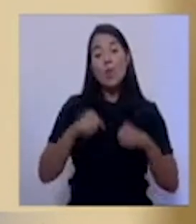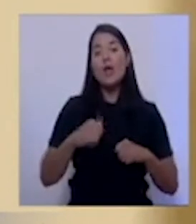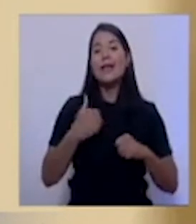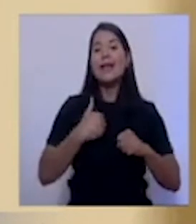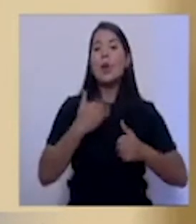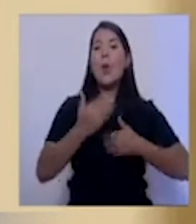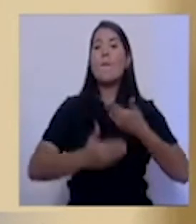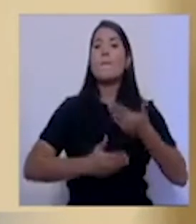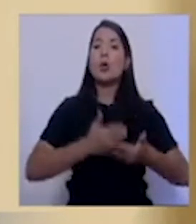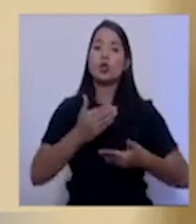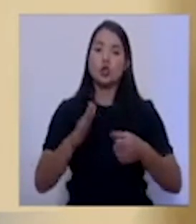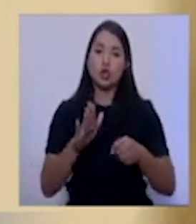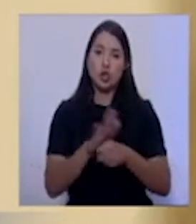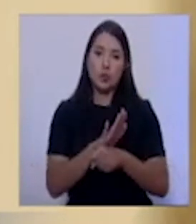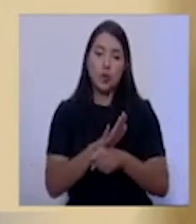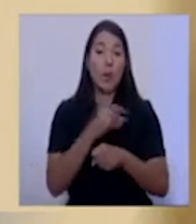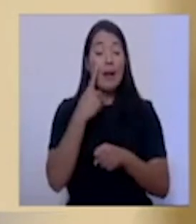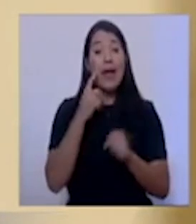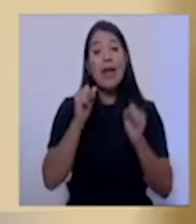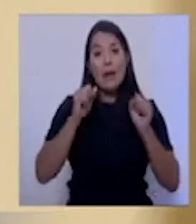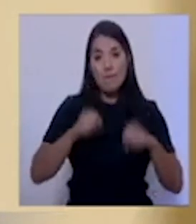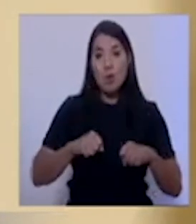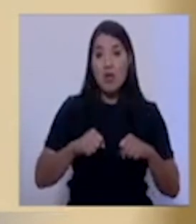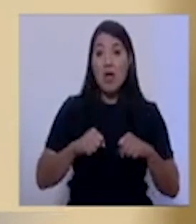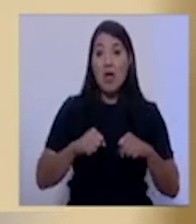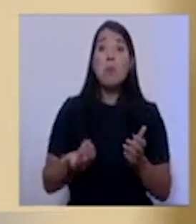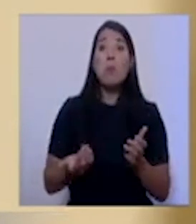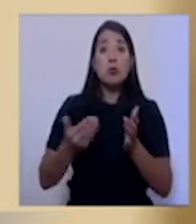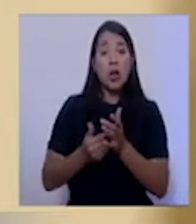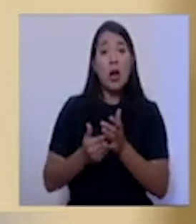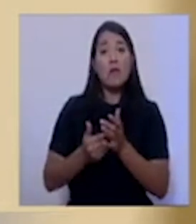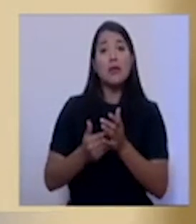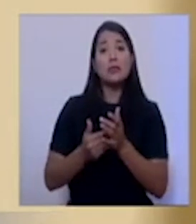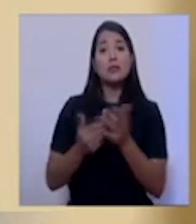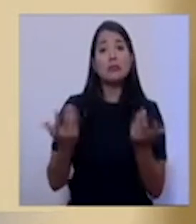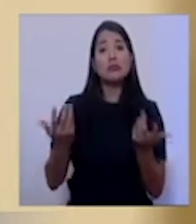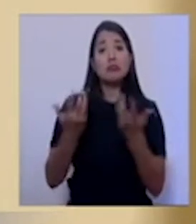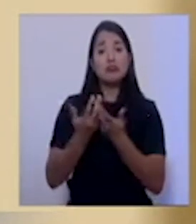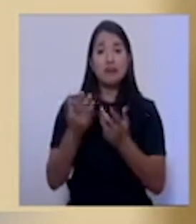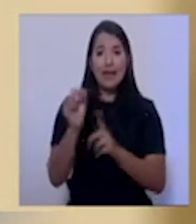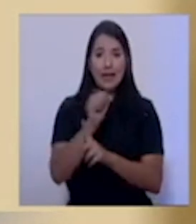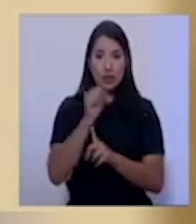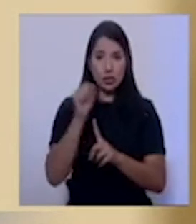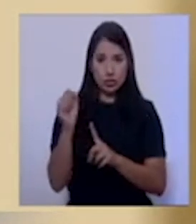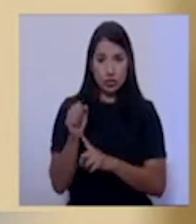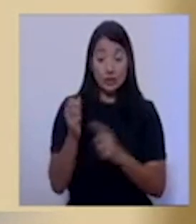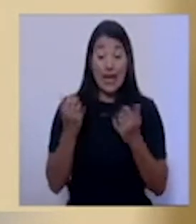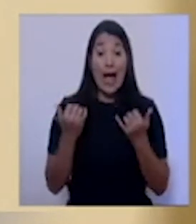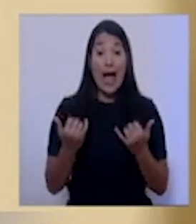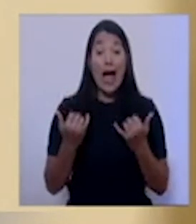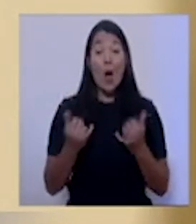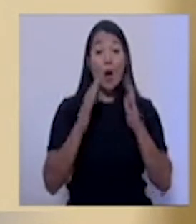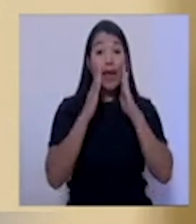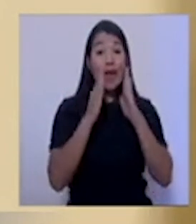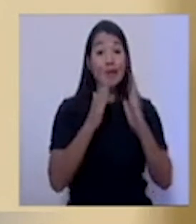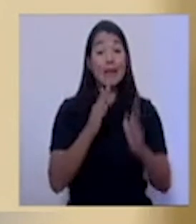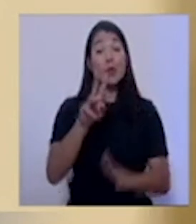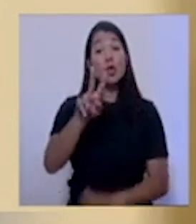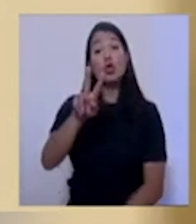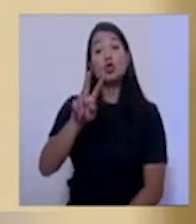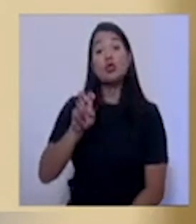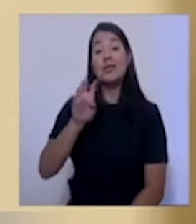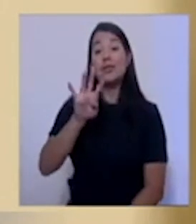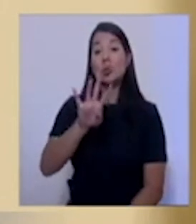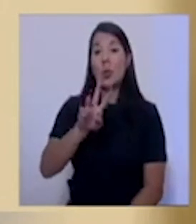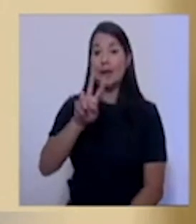para su reinserción hacia la sociedad. De momento estamos atendiendo 242 personas en estos albergues.